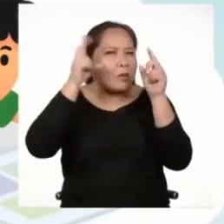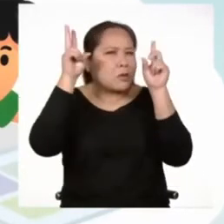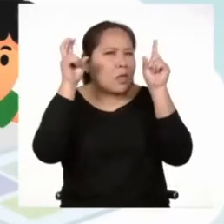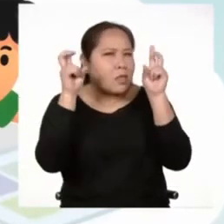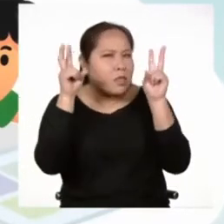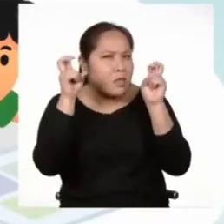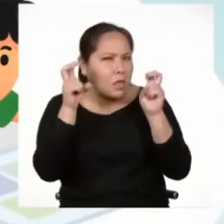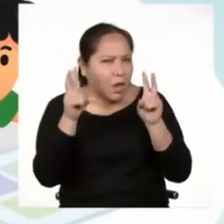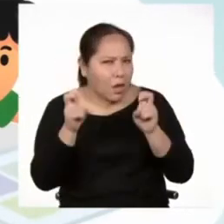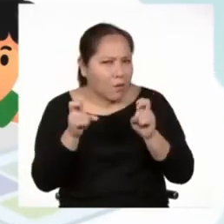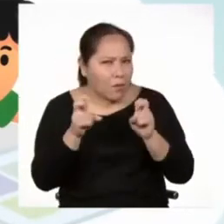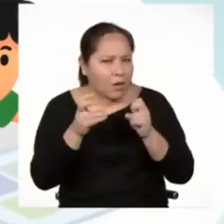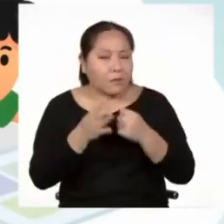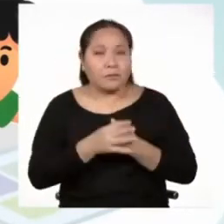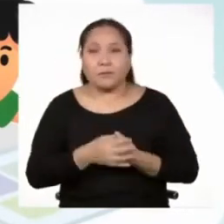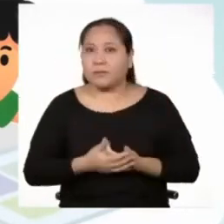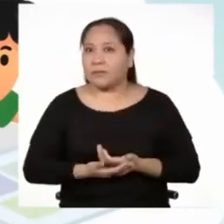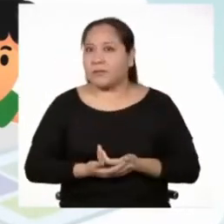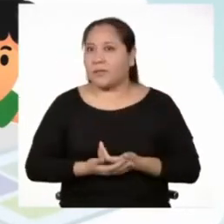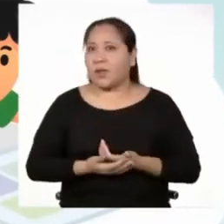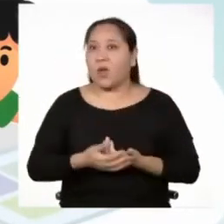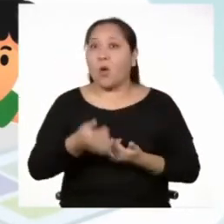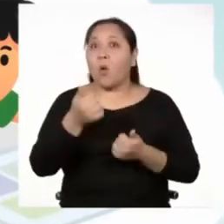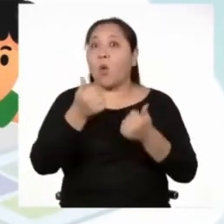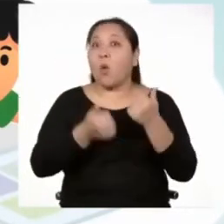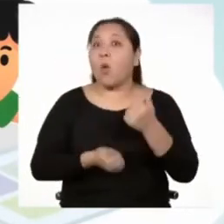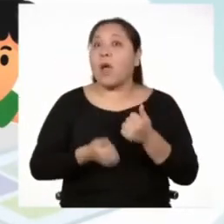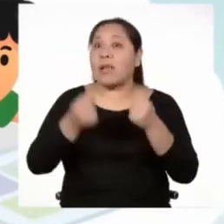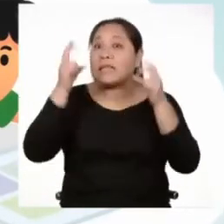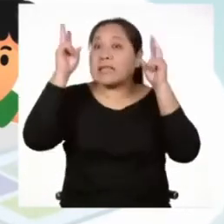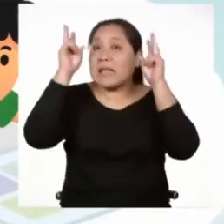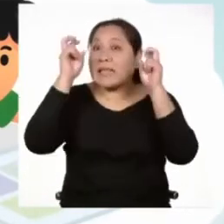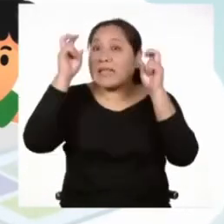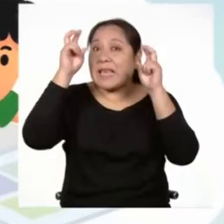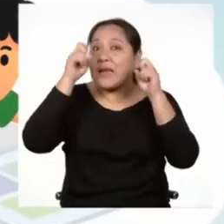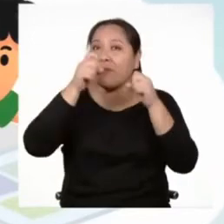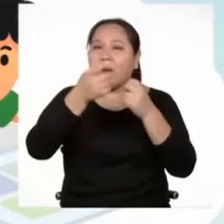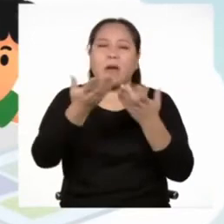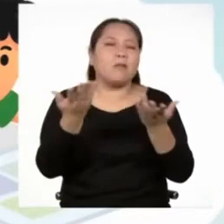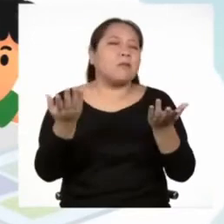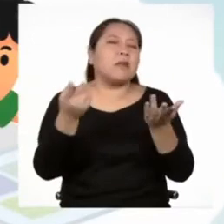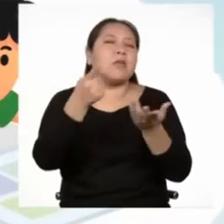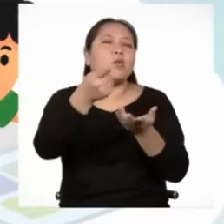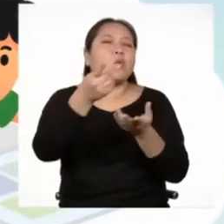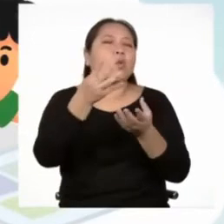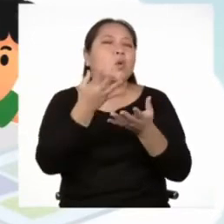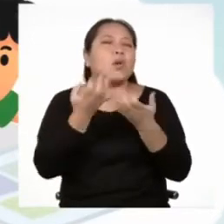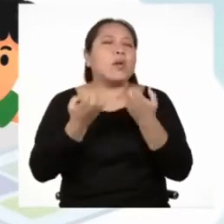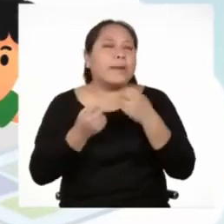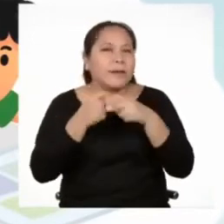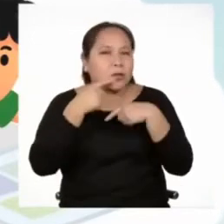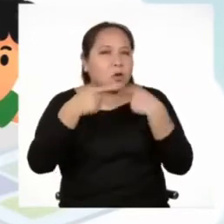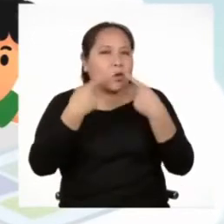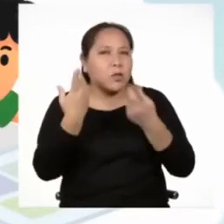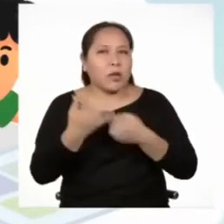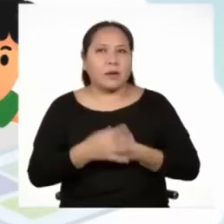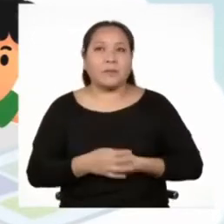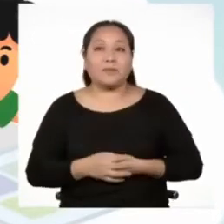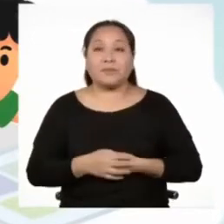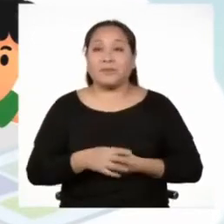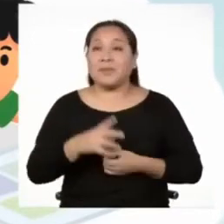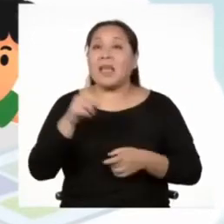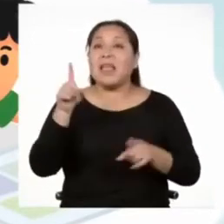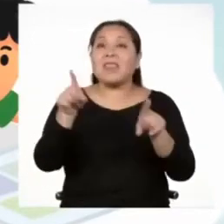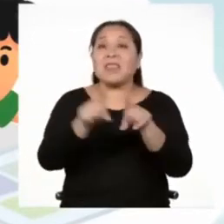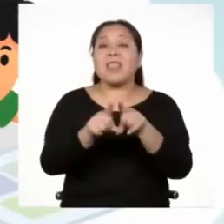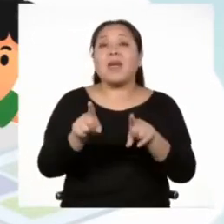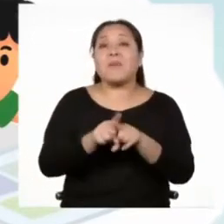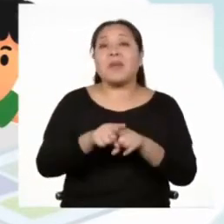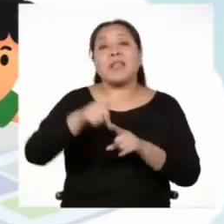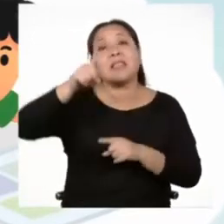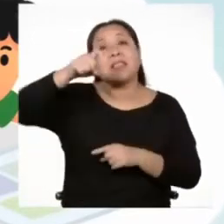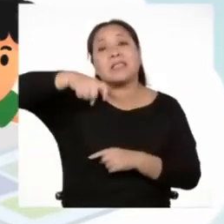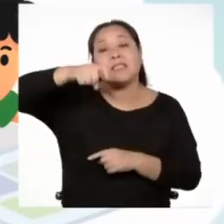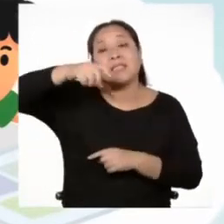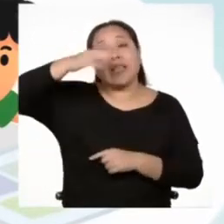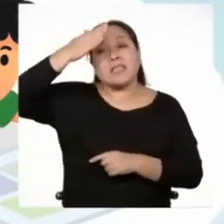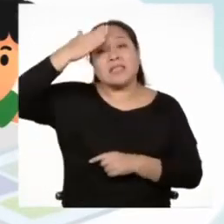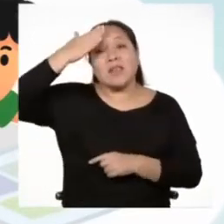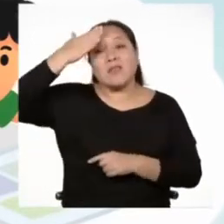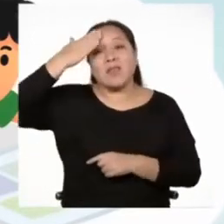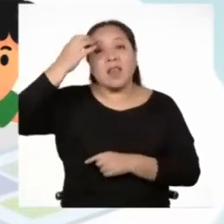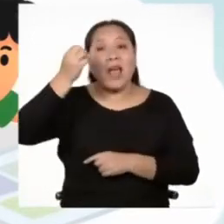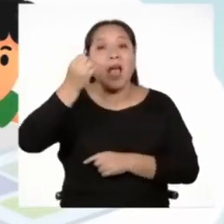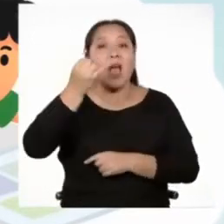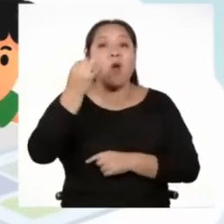historieta, es decir, cuál será el tema o asunto. Asimismo, debemos tener en cuenta